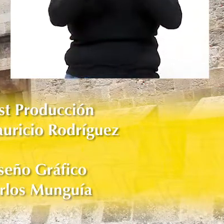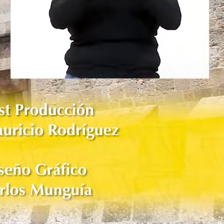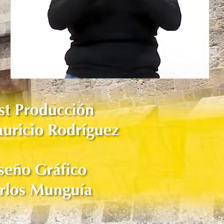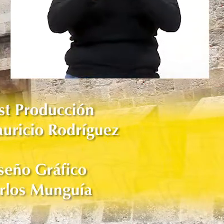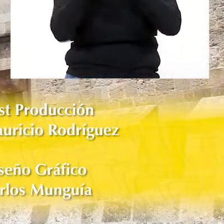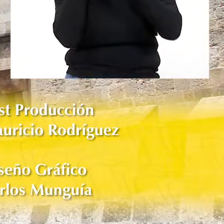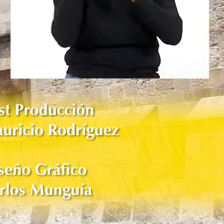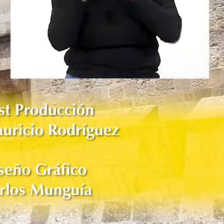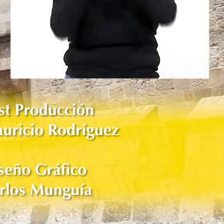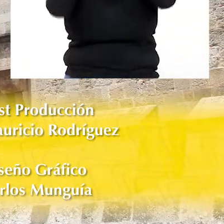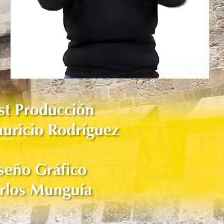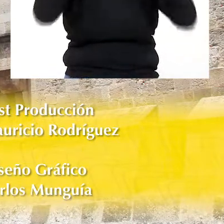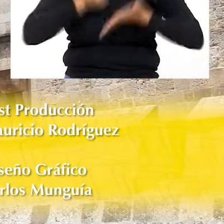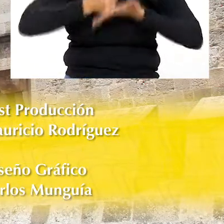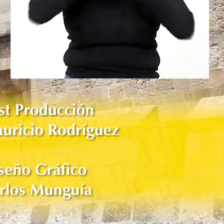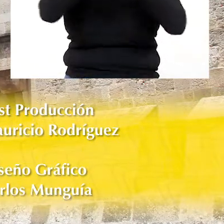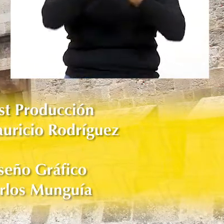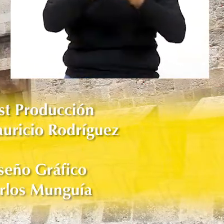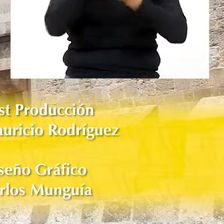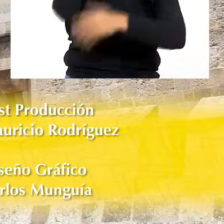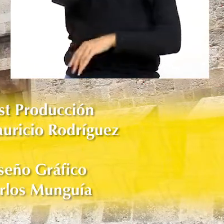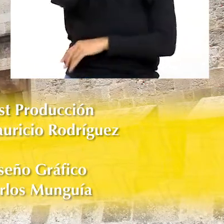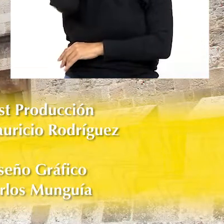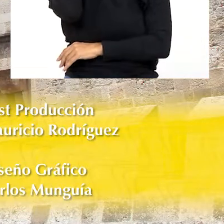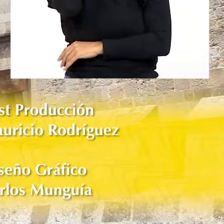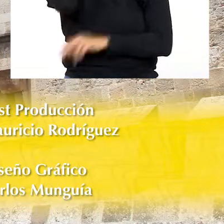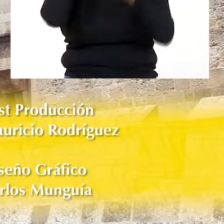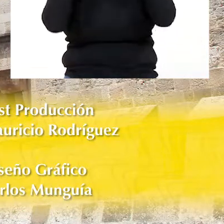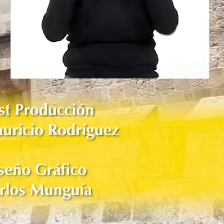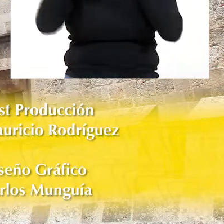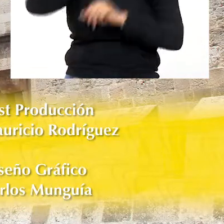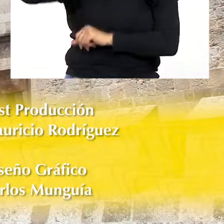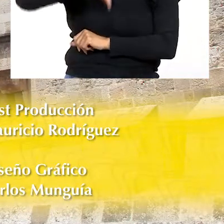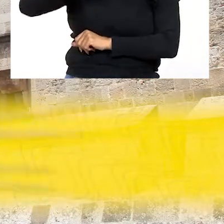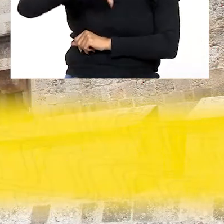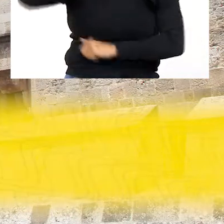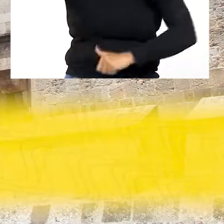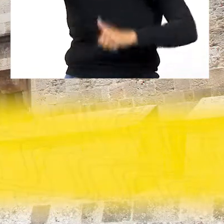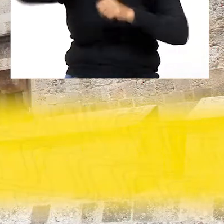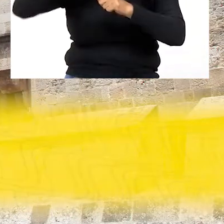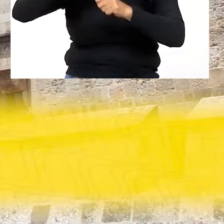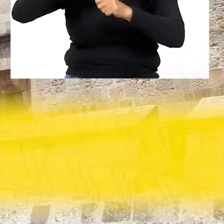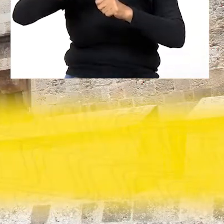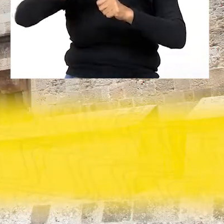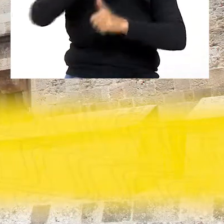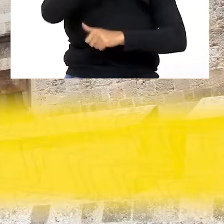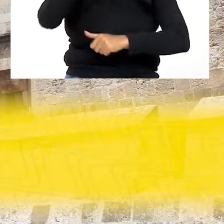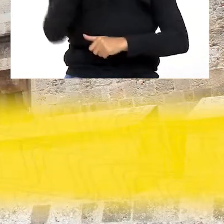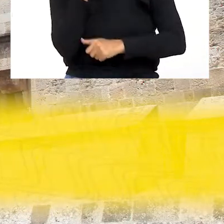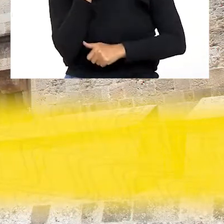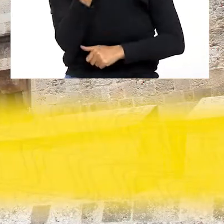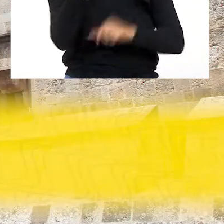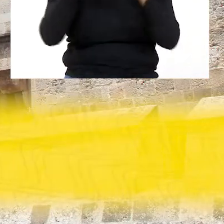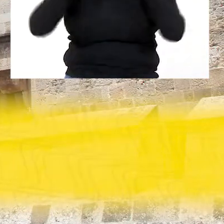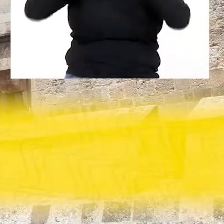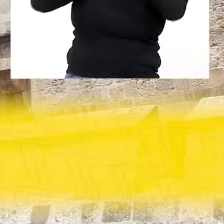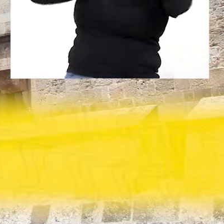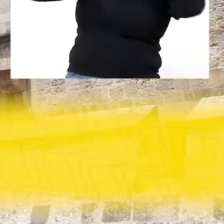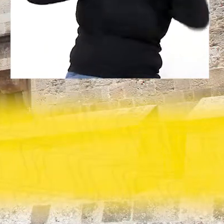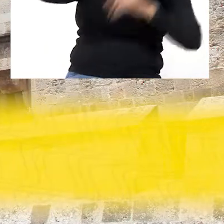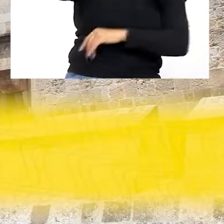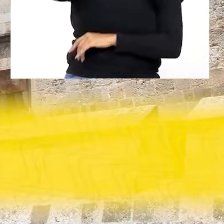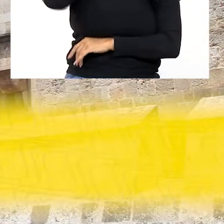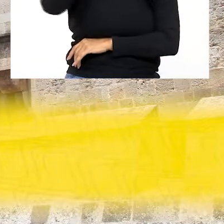ejemplos Hayan sido de mucha ayuda Para comprender El tema de hoy Recuerden Sus miradas